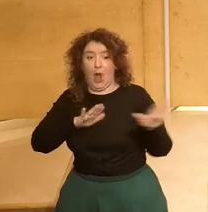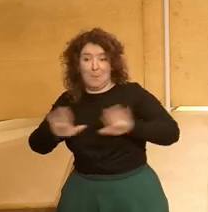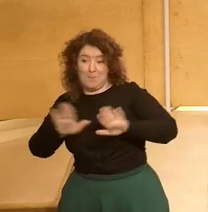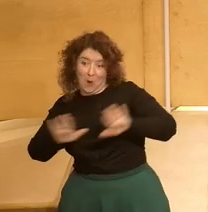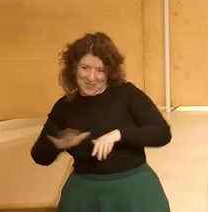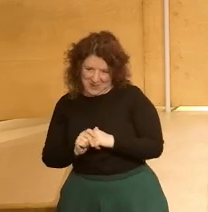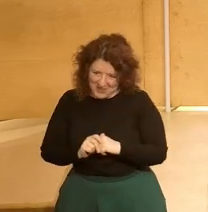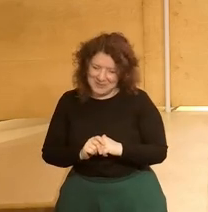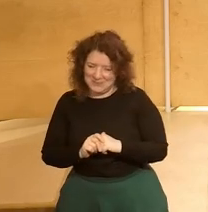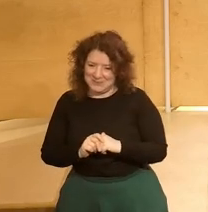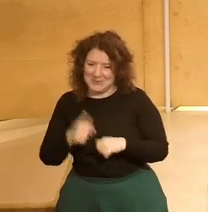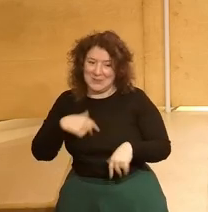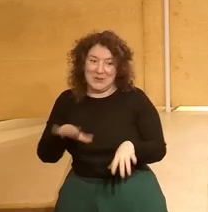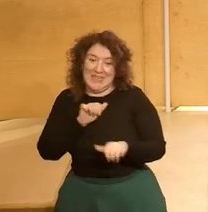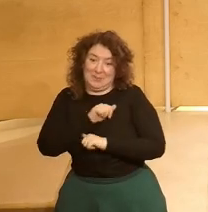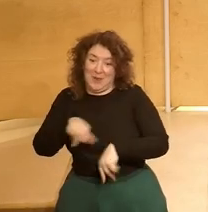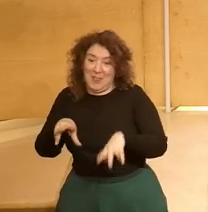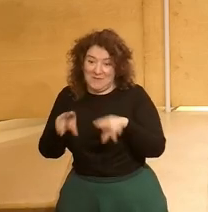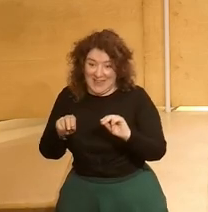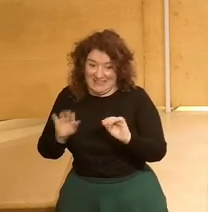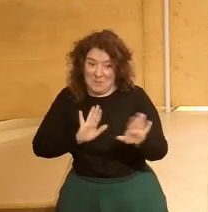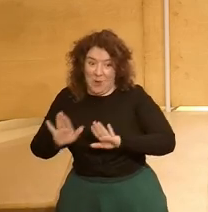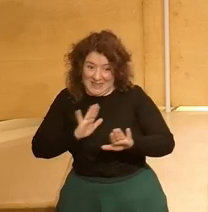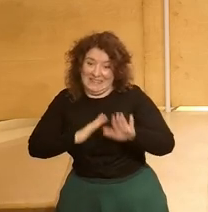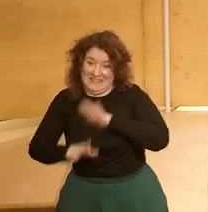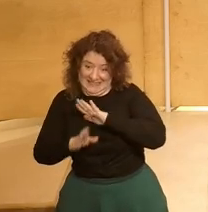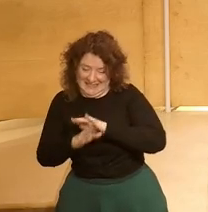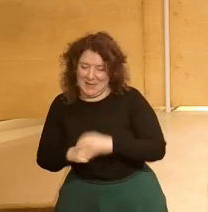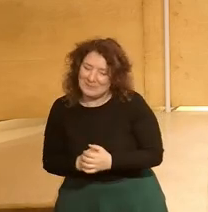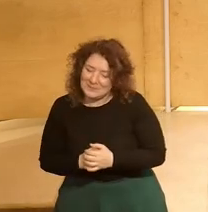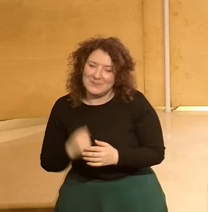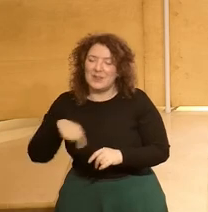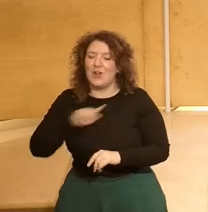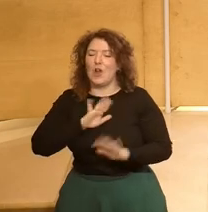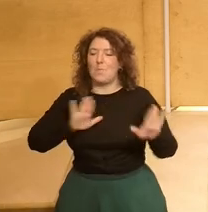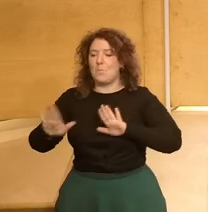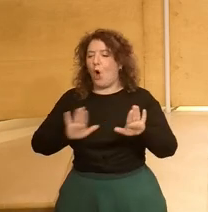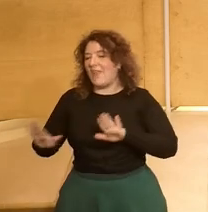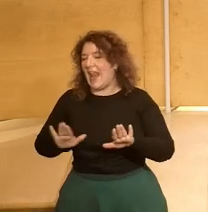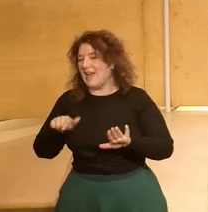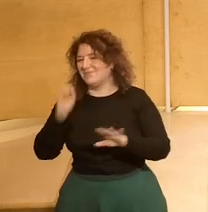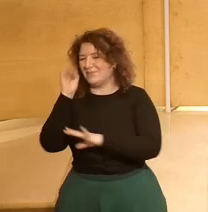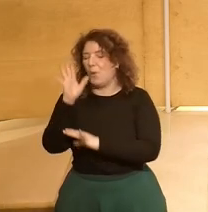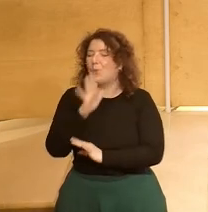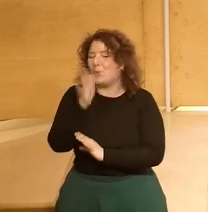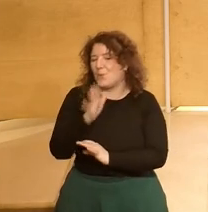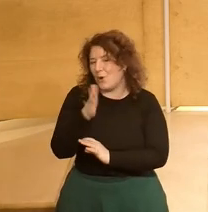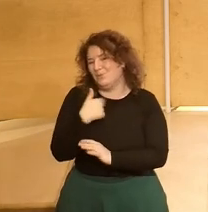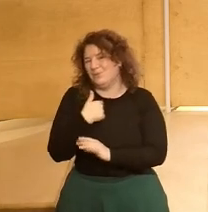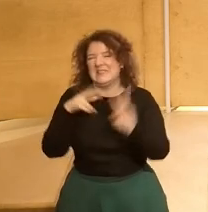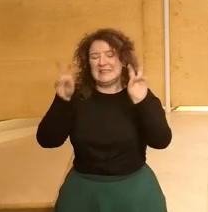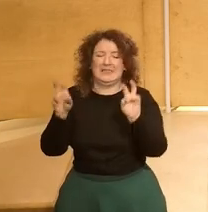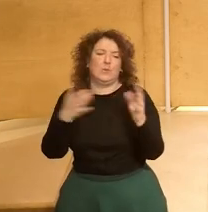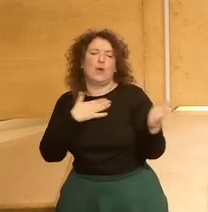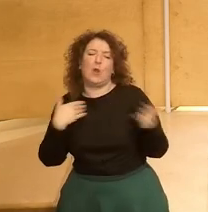seguir siéndolo cuando acabe el evento. Hoy voy a tener el placer de moderar esta charla que es lo que nos gustaría que fuese.